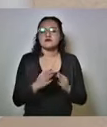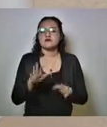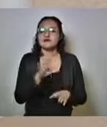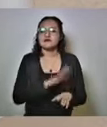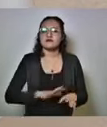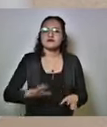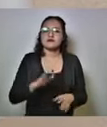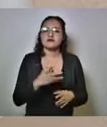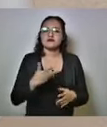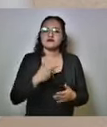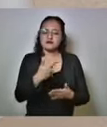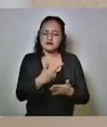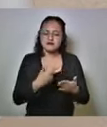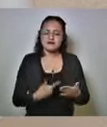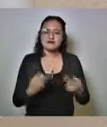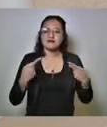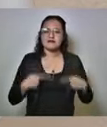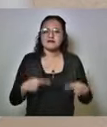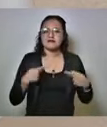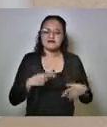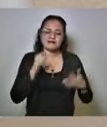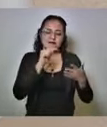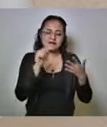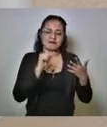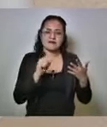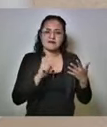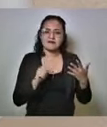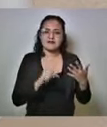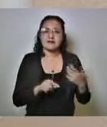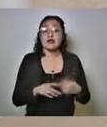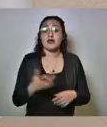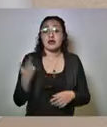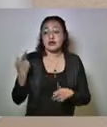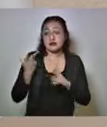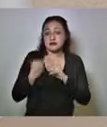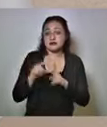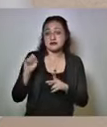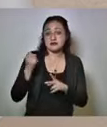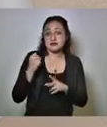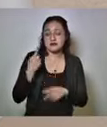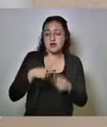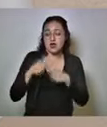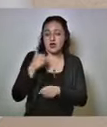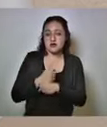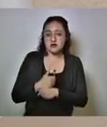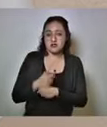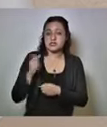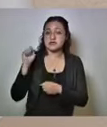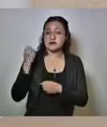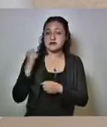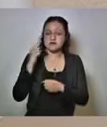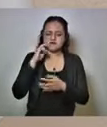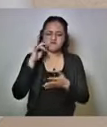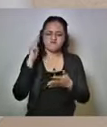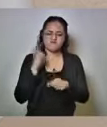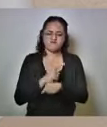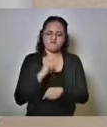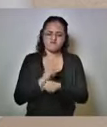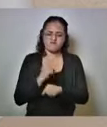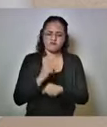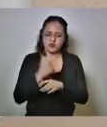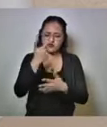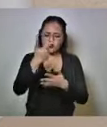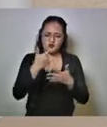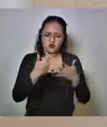que formamos a partir del mes de septiembre del año pasado lo